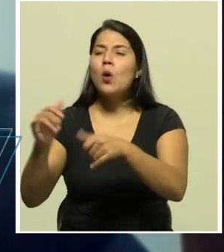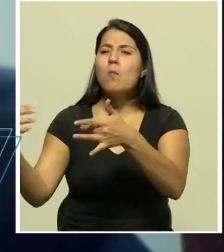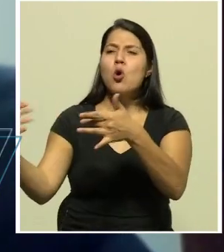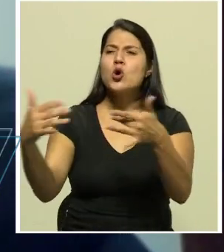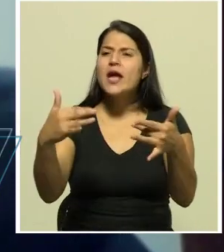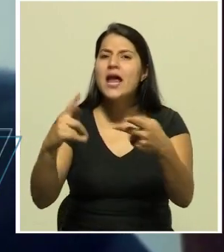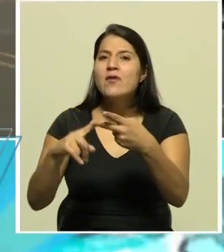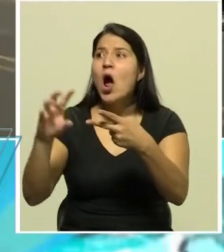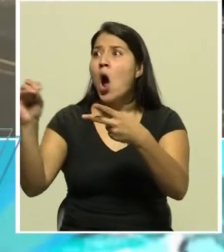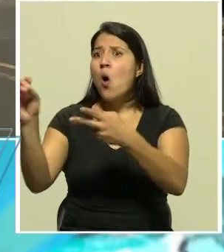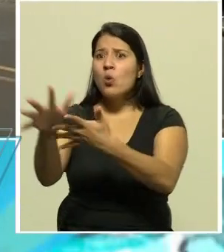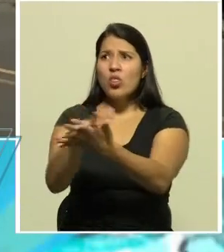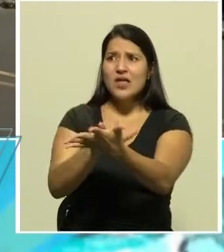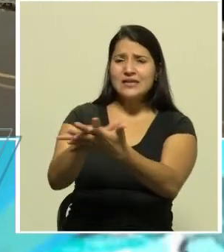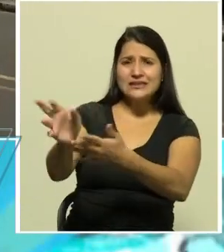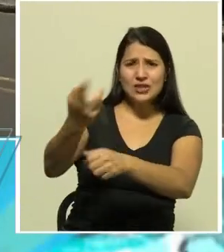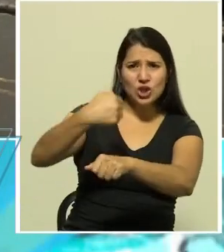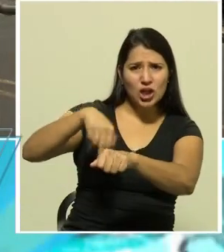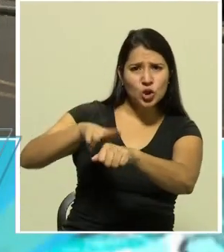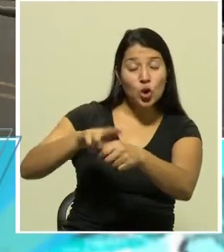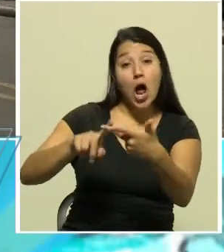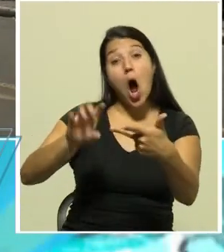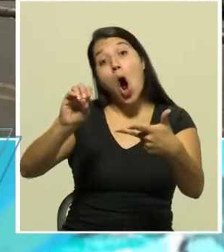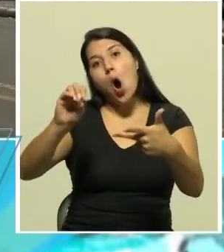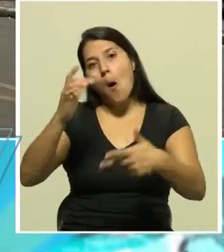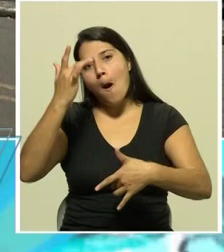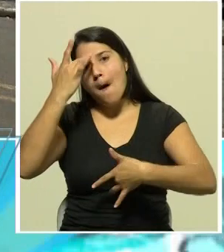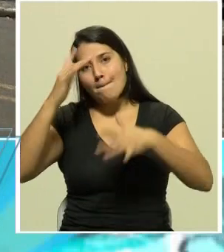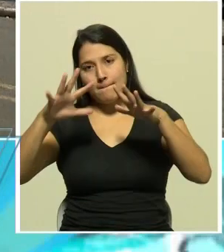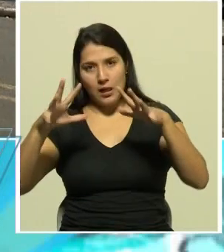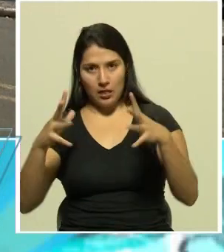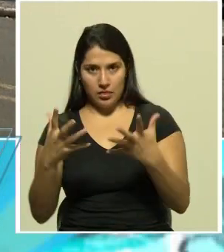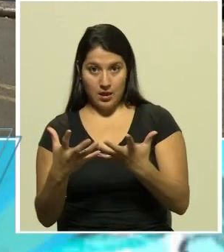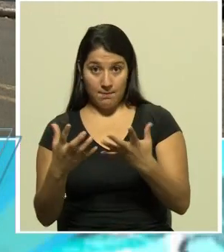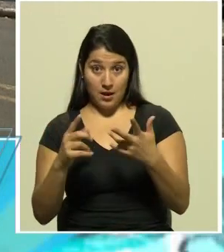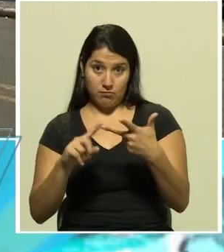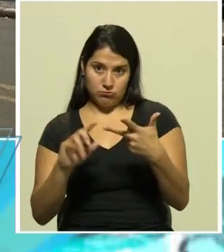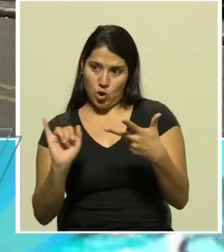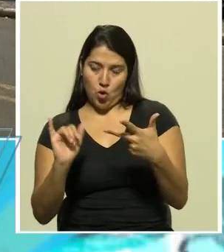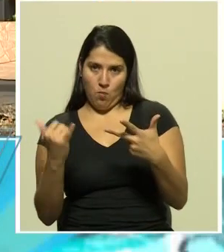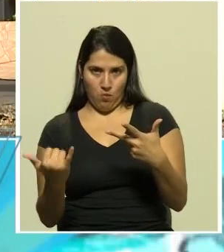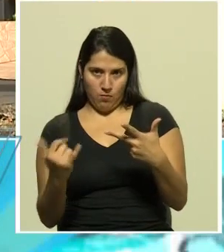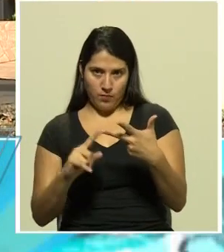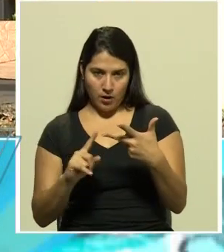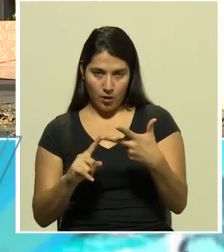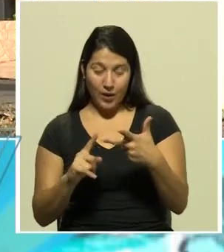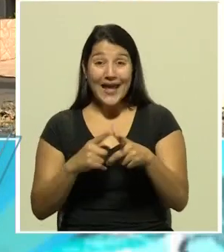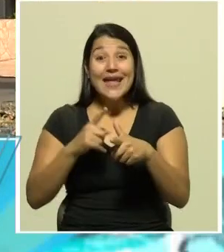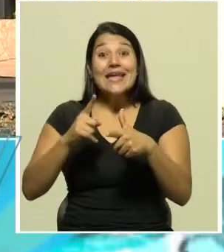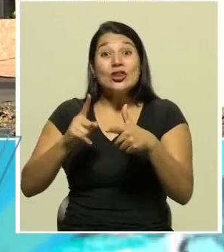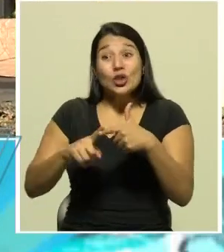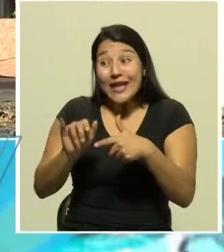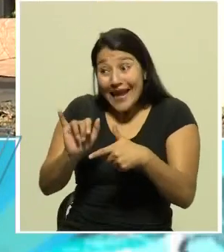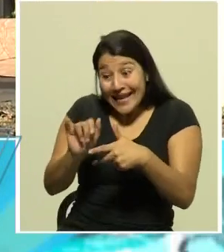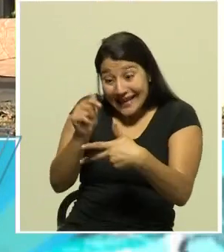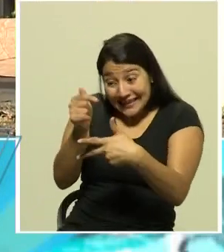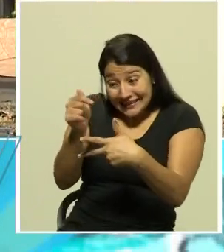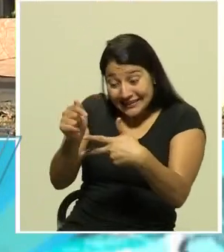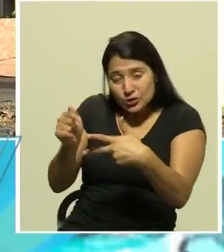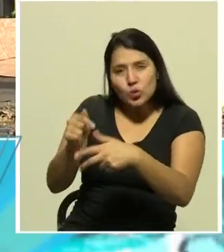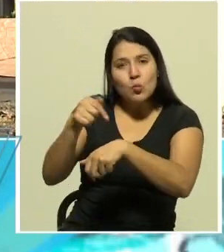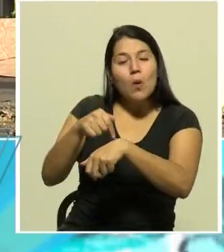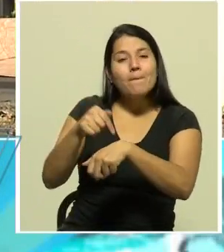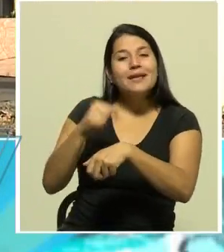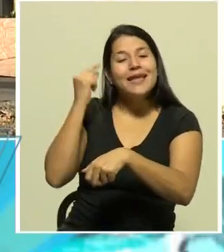natural o una pandemia como la que estamos viviendo, el estado pueda romper su rigidez ordinaria